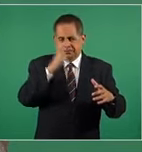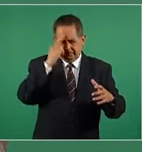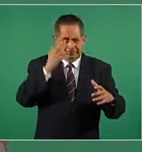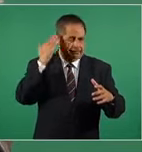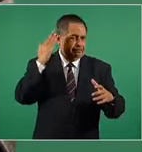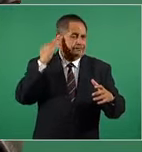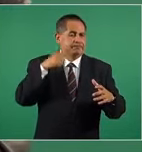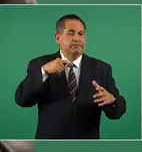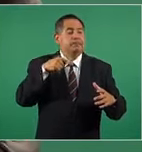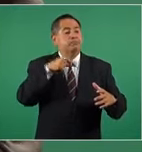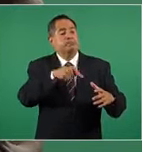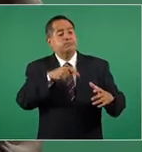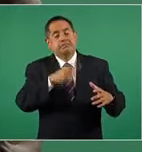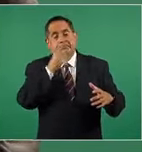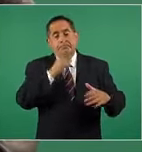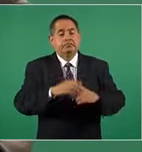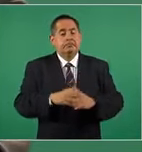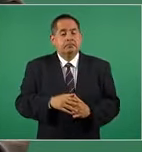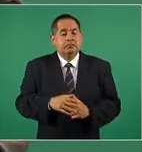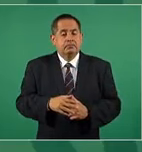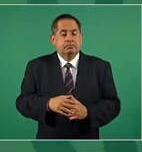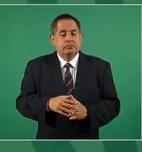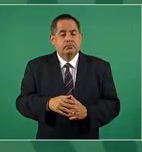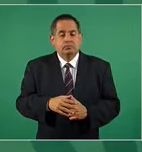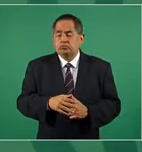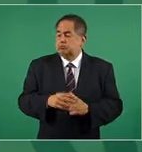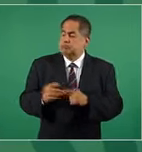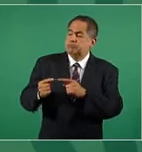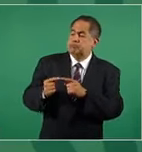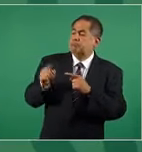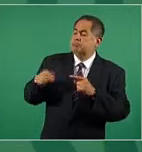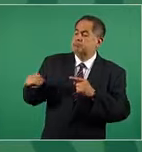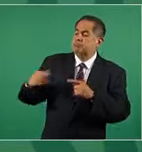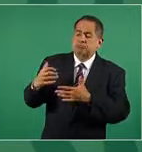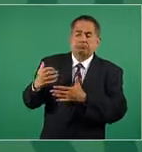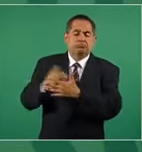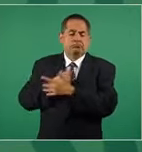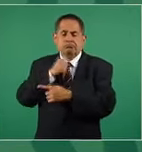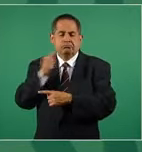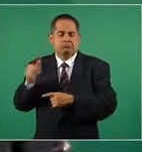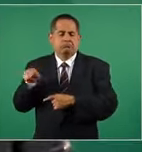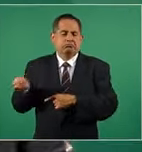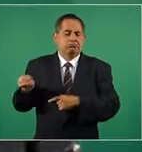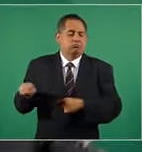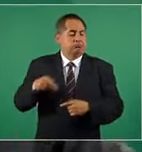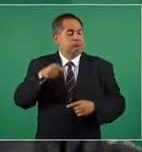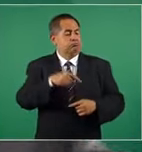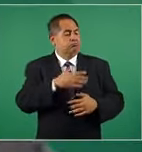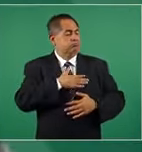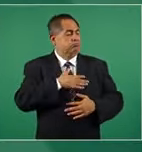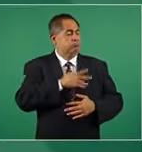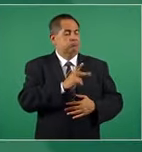Decía que no podía ganar la oposición porque